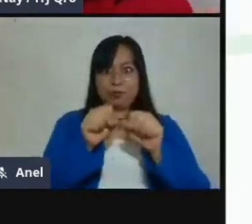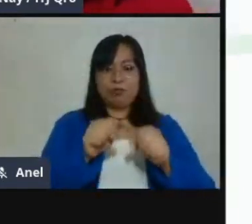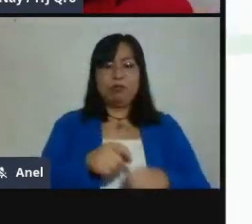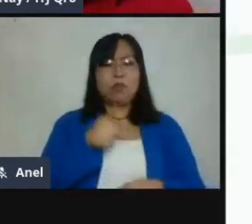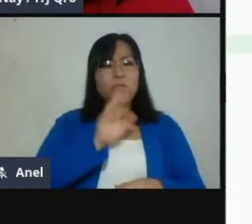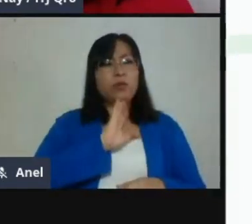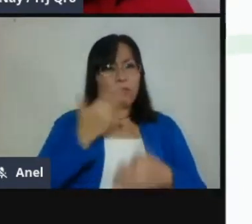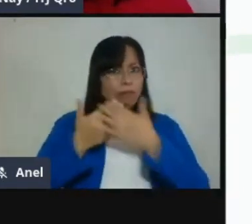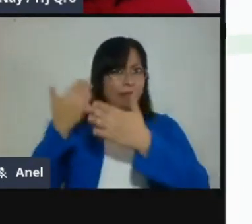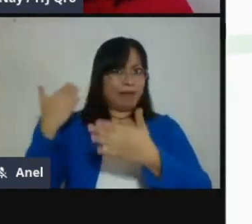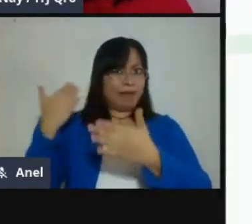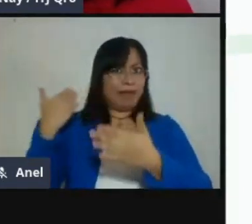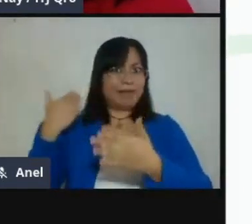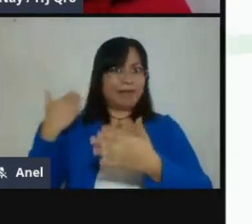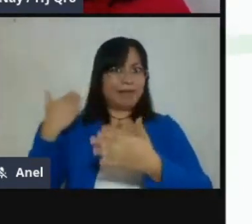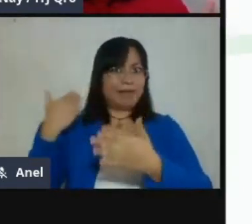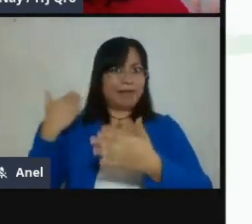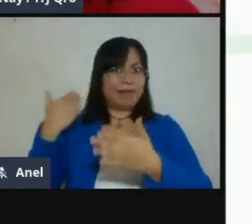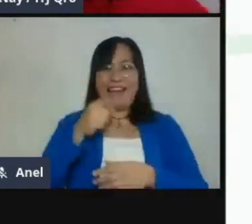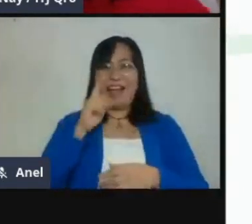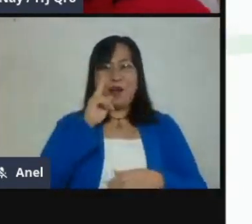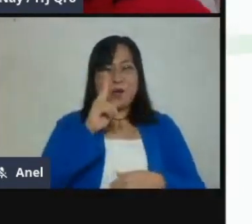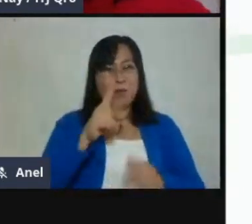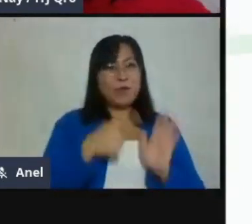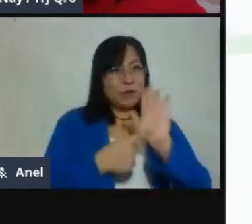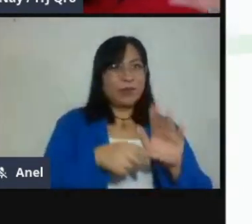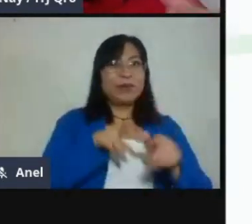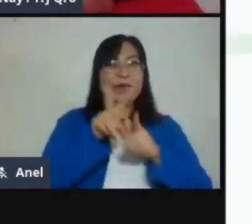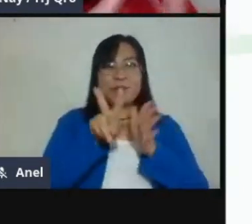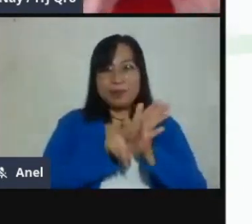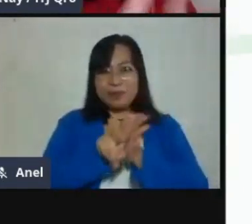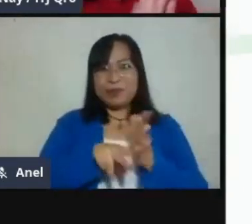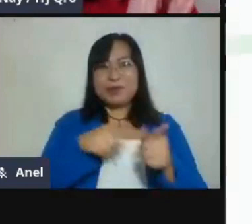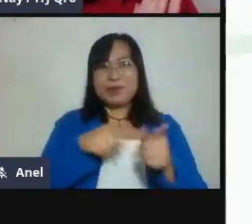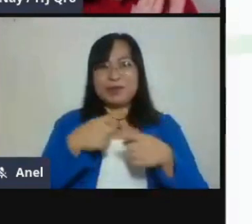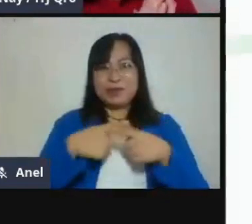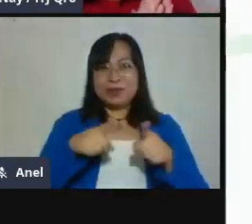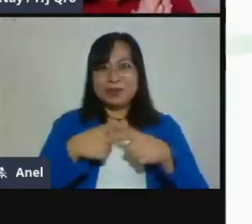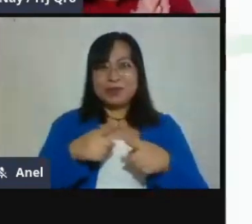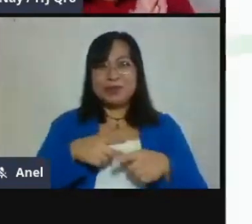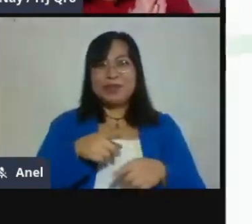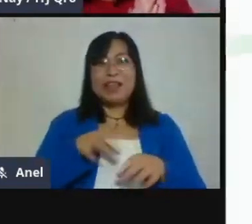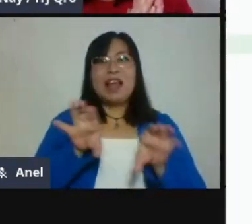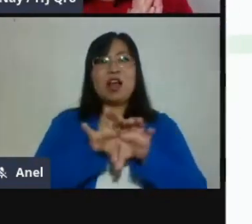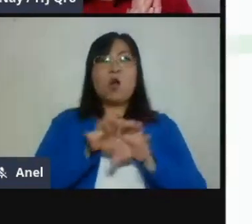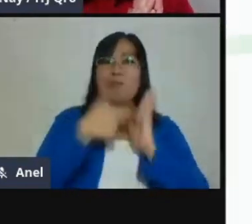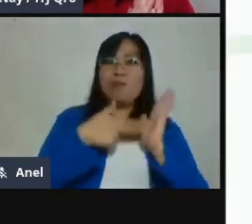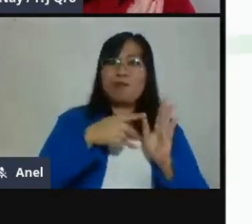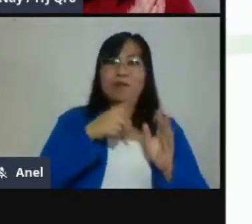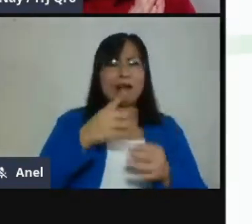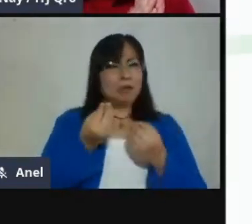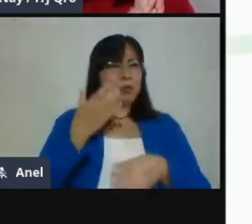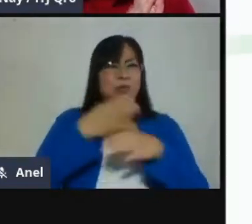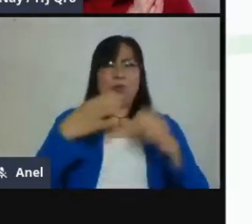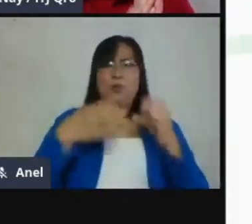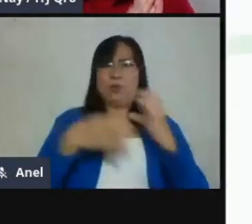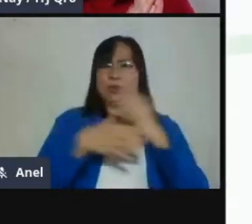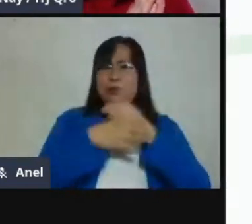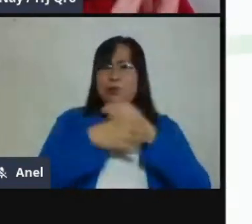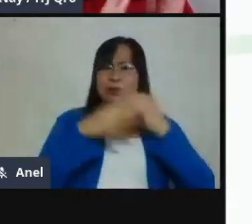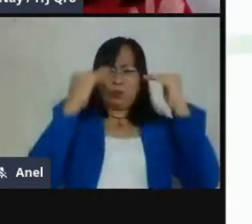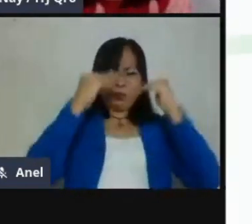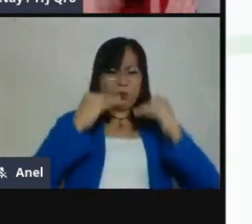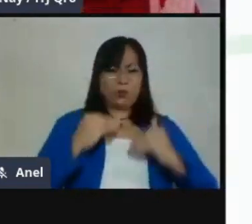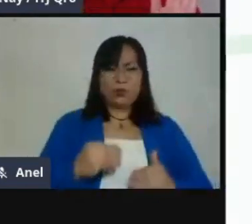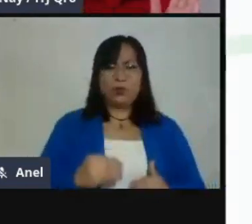¿qué es lo que me gusta trabajar de Classroom? Uno, en lugar de que sea un sitio, pues, todo va a estar conectado en tu Classroom. Pero aquí vas